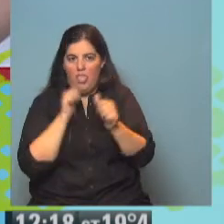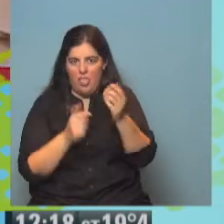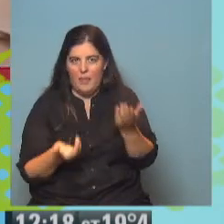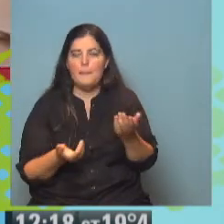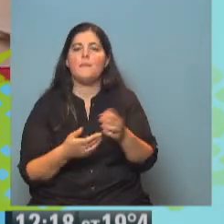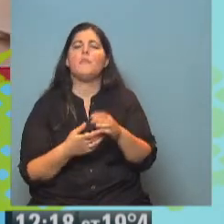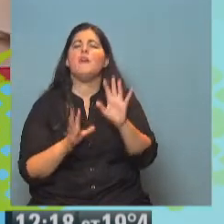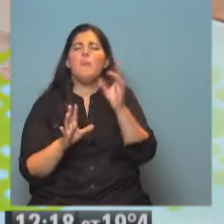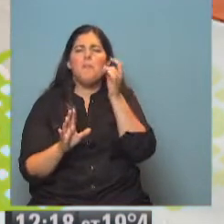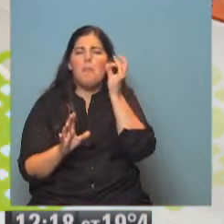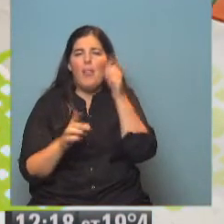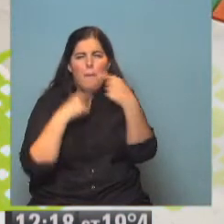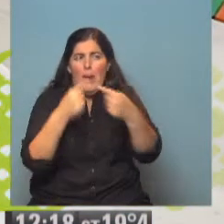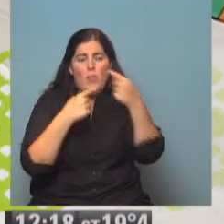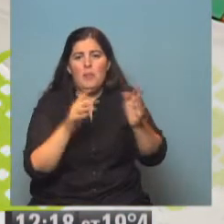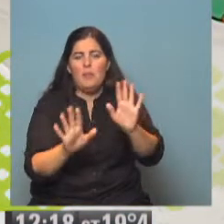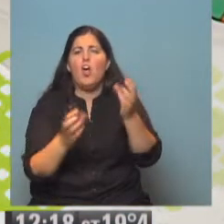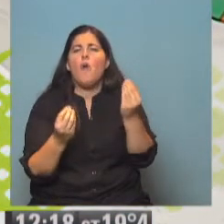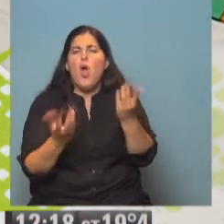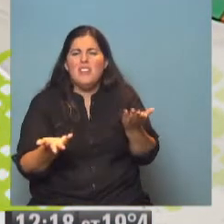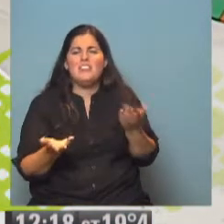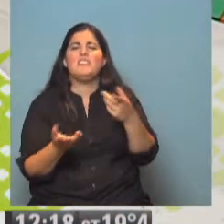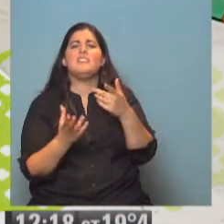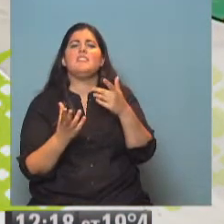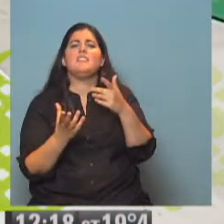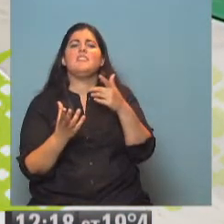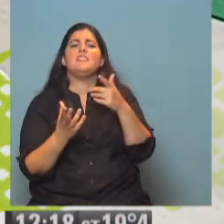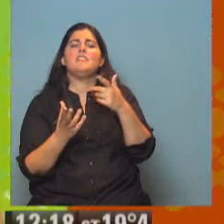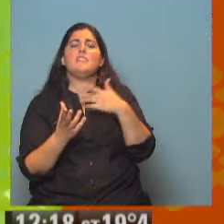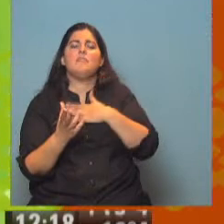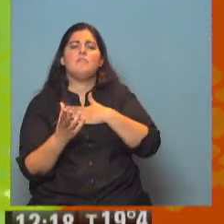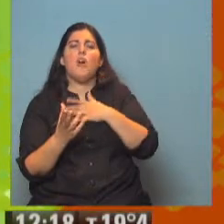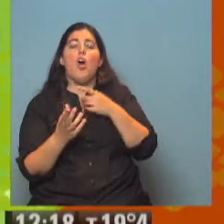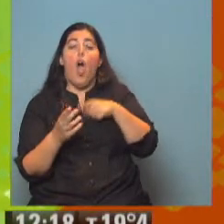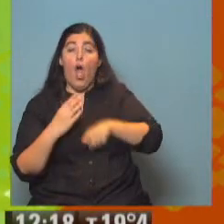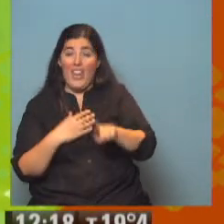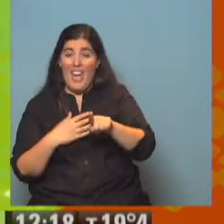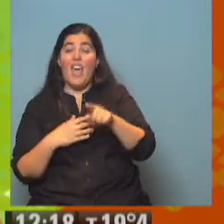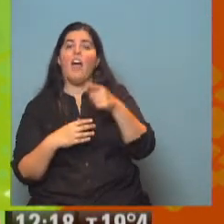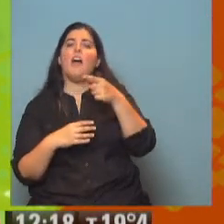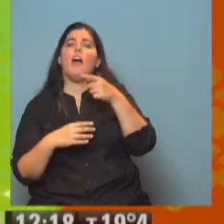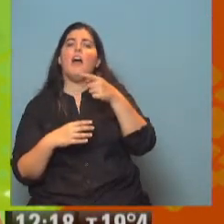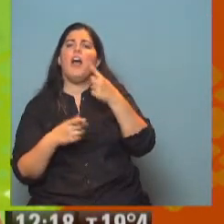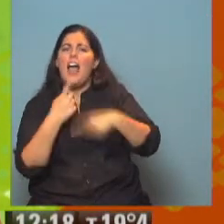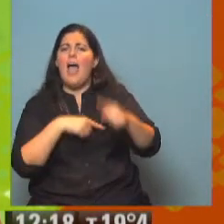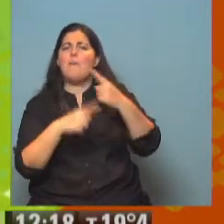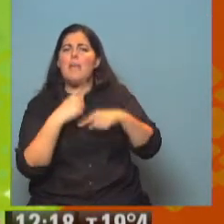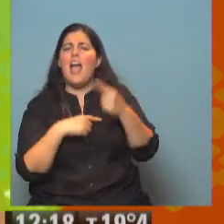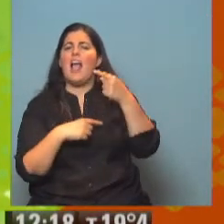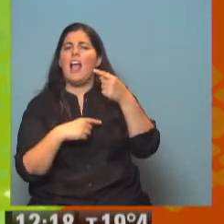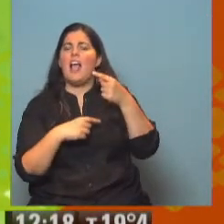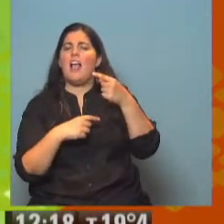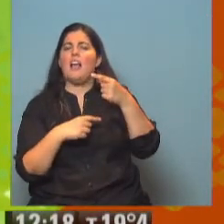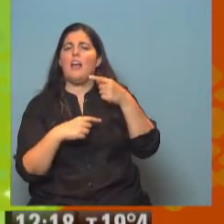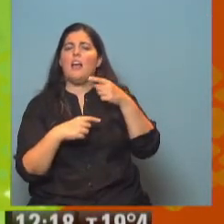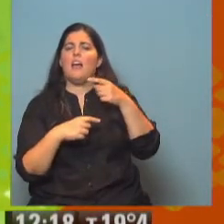cómo es? Perdón que me pregunte tanto, pero la tiene cada vez que... La de la orina. Se la tiene que cambiar cada vez que la bolsa